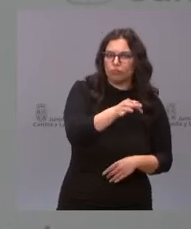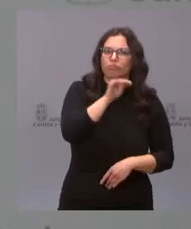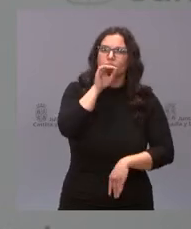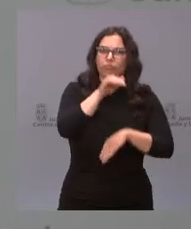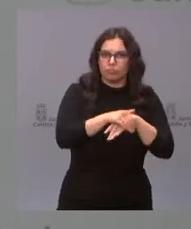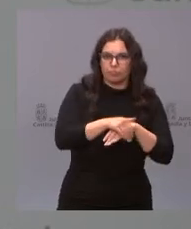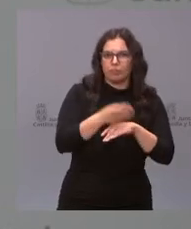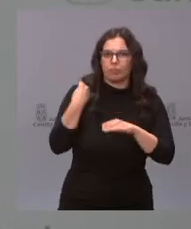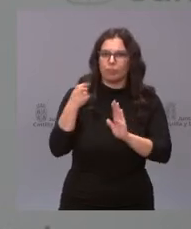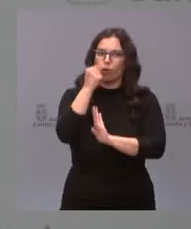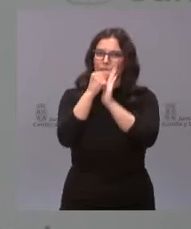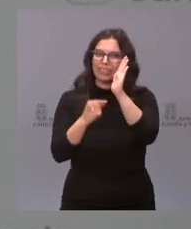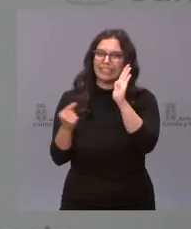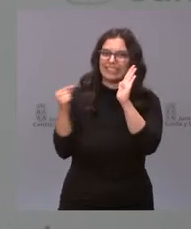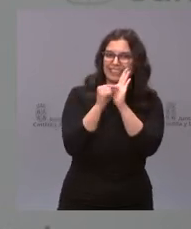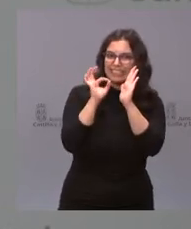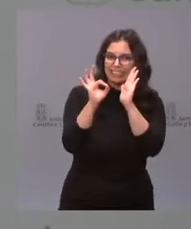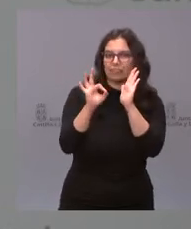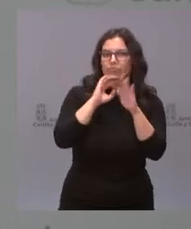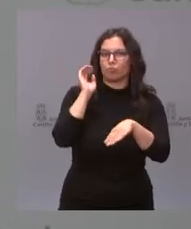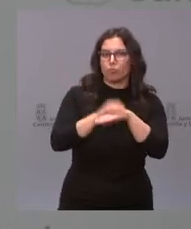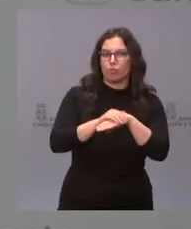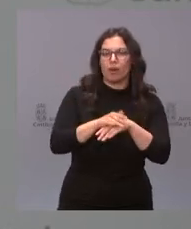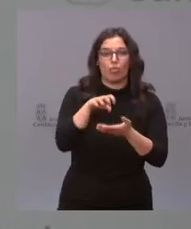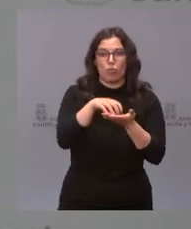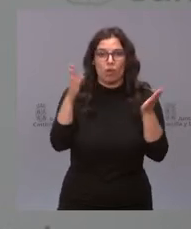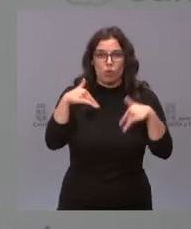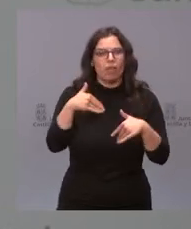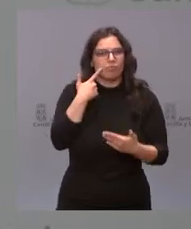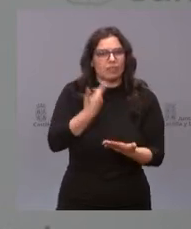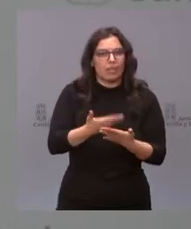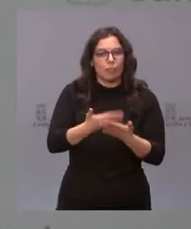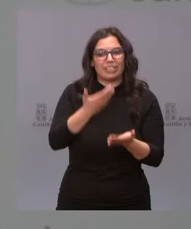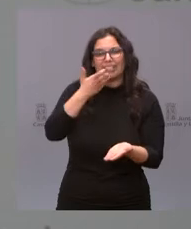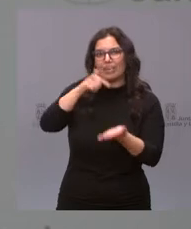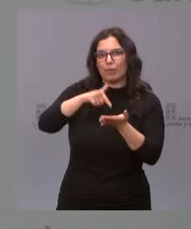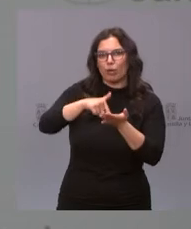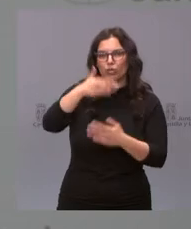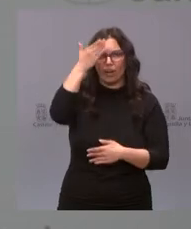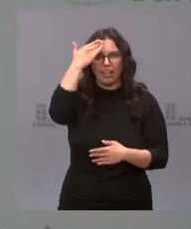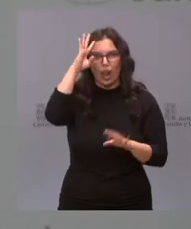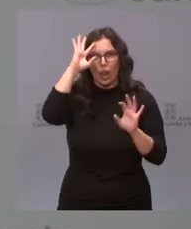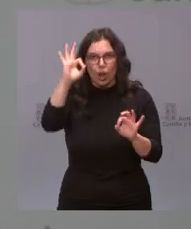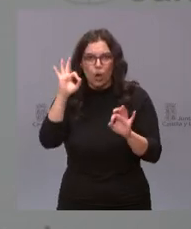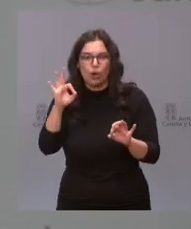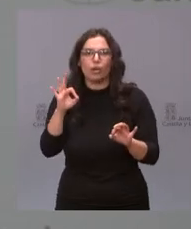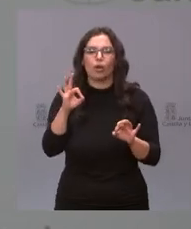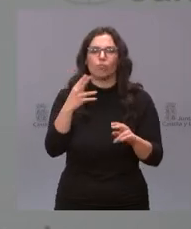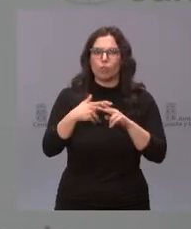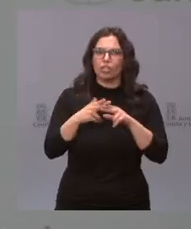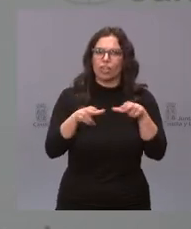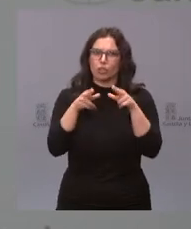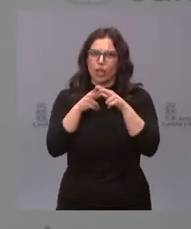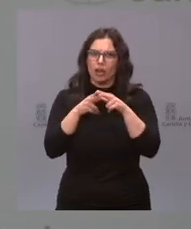también de esta cláusula y que sin duda demuestra que con impuestos razonables, que con políticas sociales ambiciosas